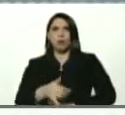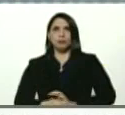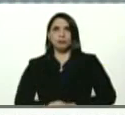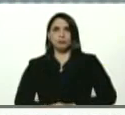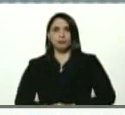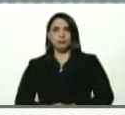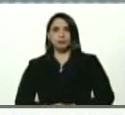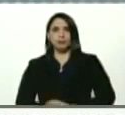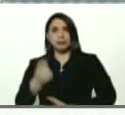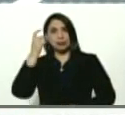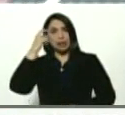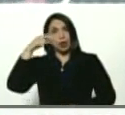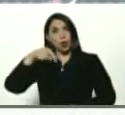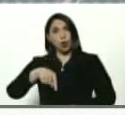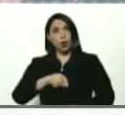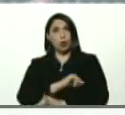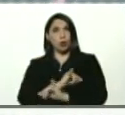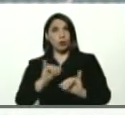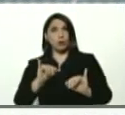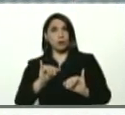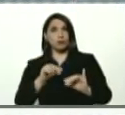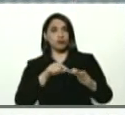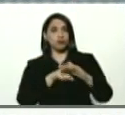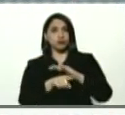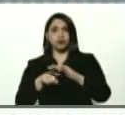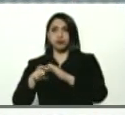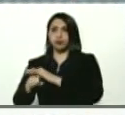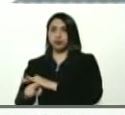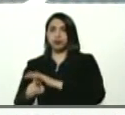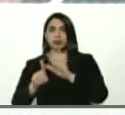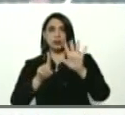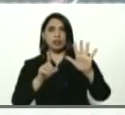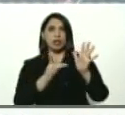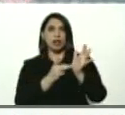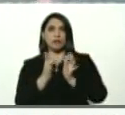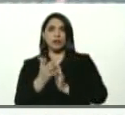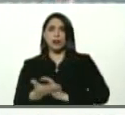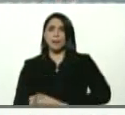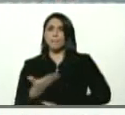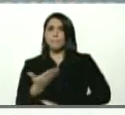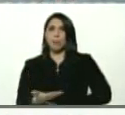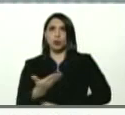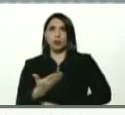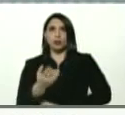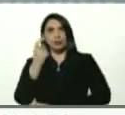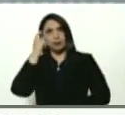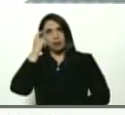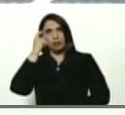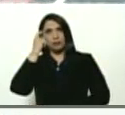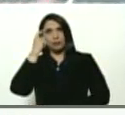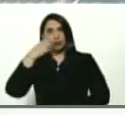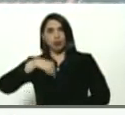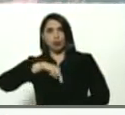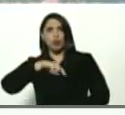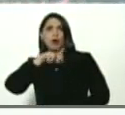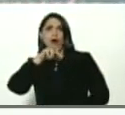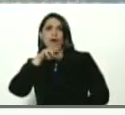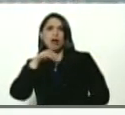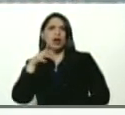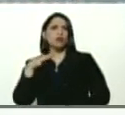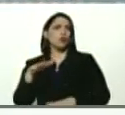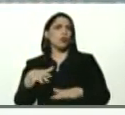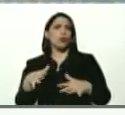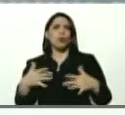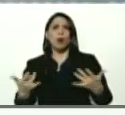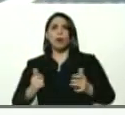que al día de hoy ya han ingresado desde el 6 de abril, es importante esta fecha. Estamos hablando desde que se